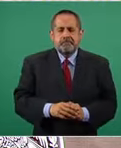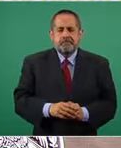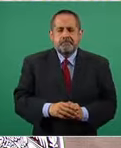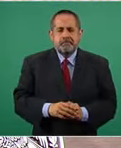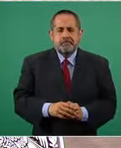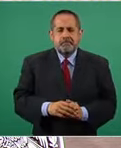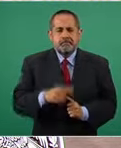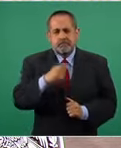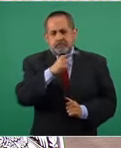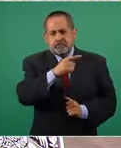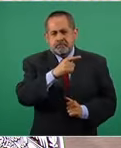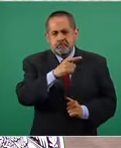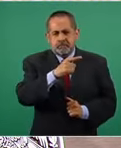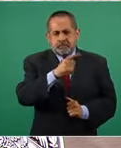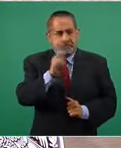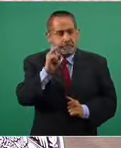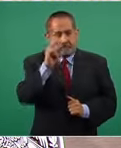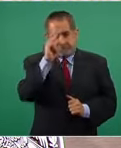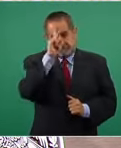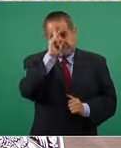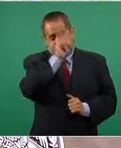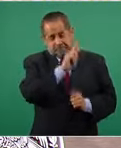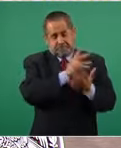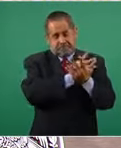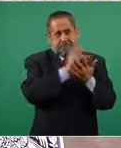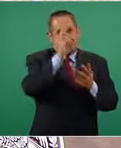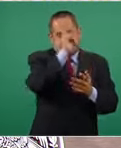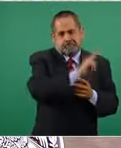está les ha ido peor que a nosotros